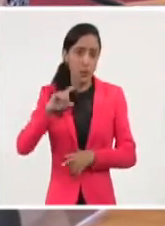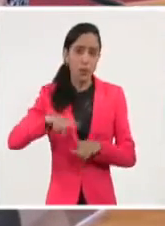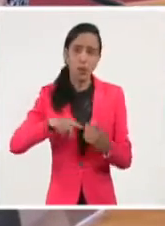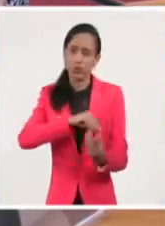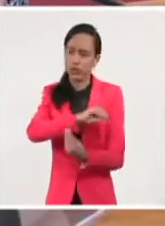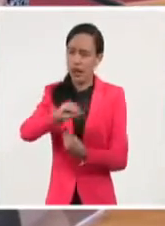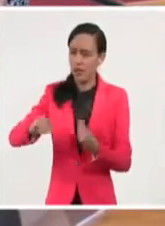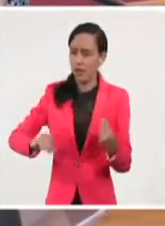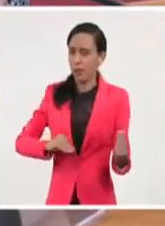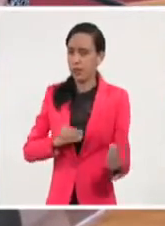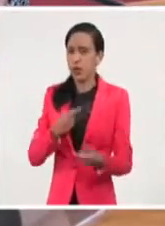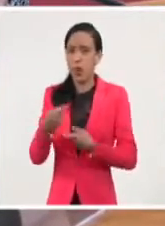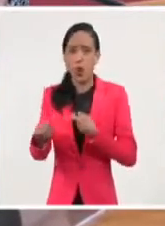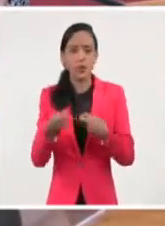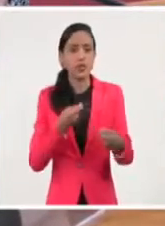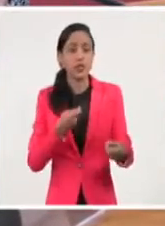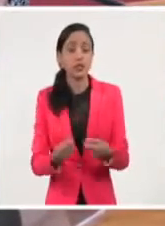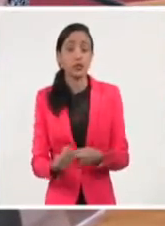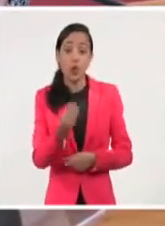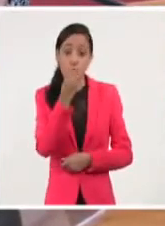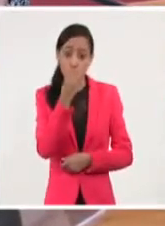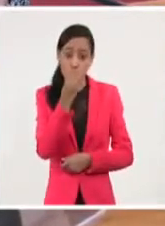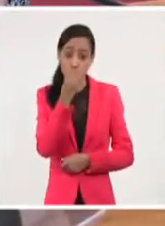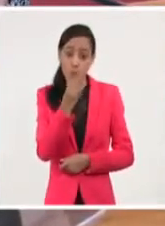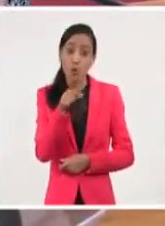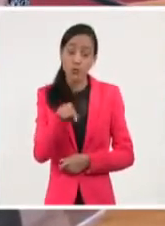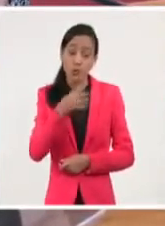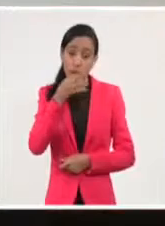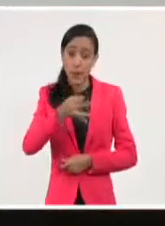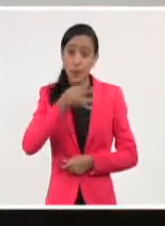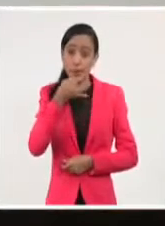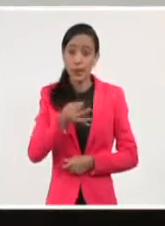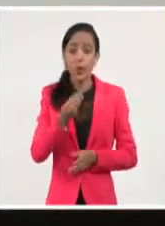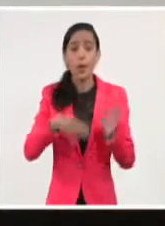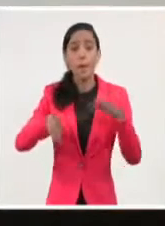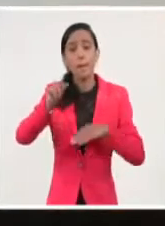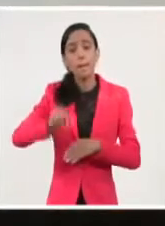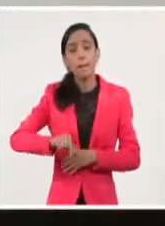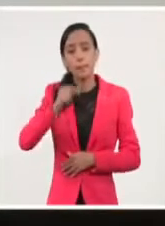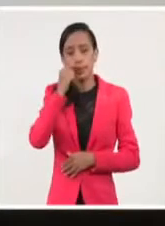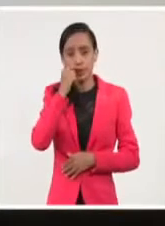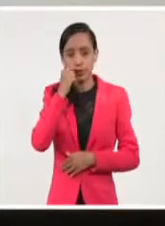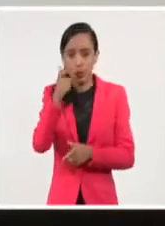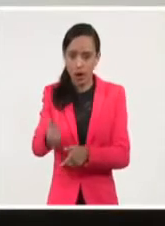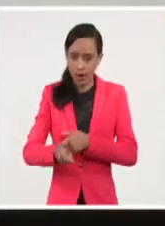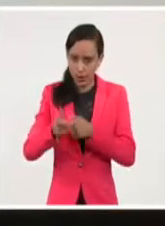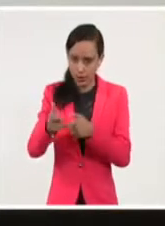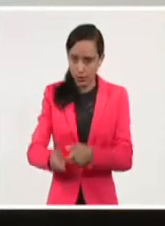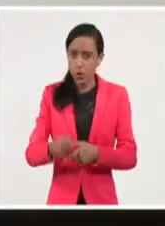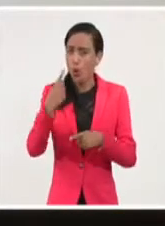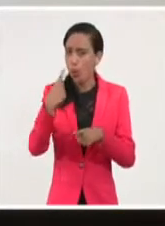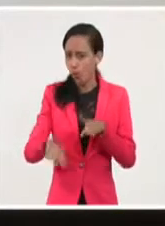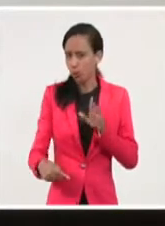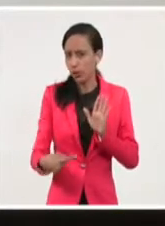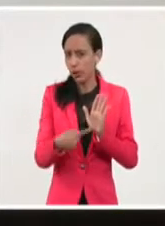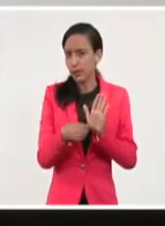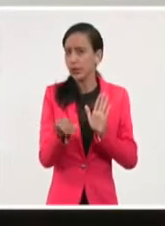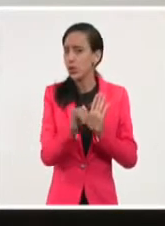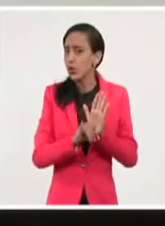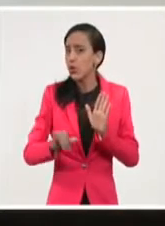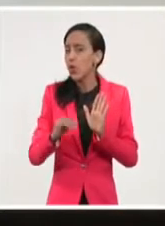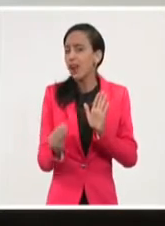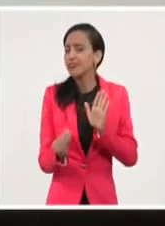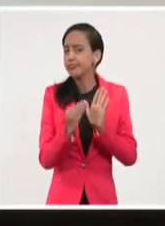comercialización y consumo de alimentos, explicó Idael Pérez Brito, ministro de la Agricultura. Entre otros elementos, recoge